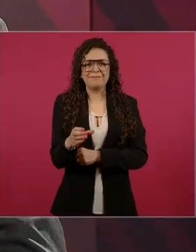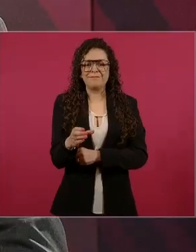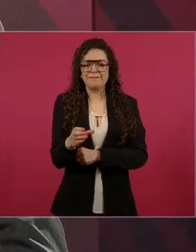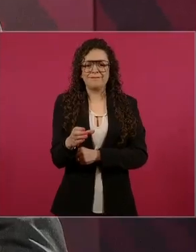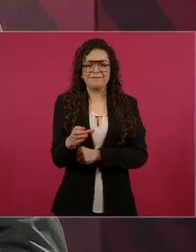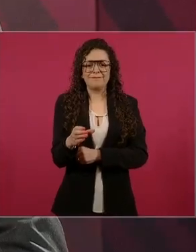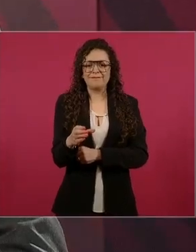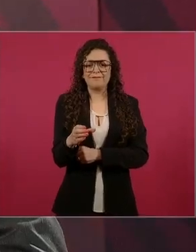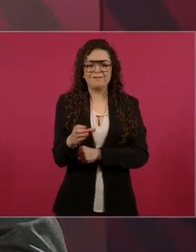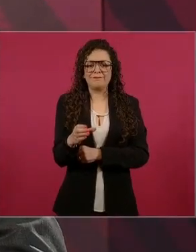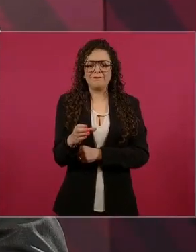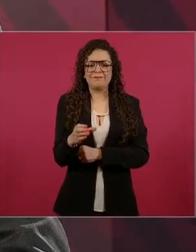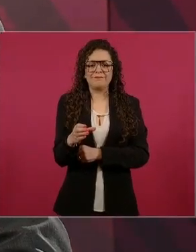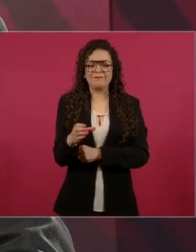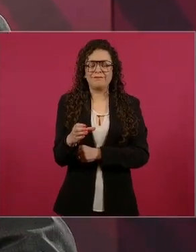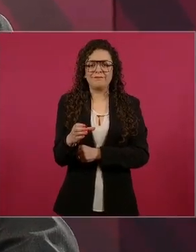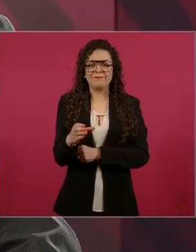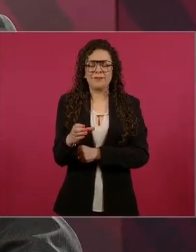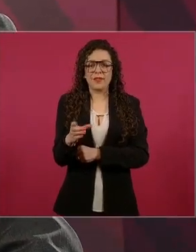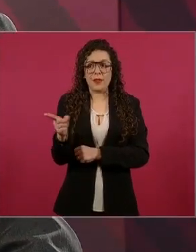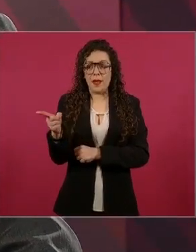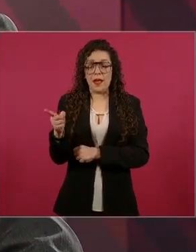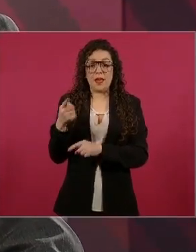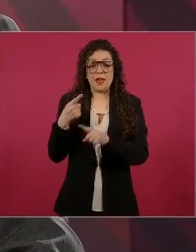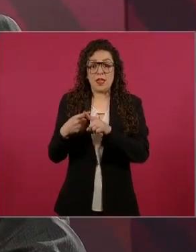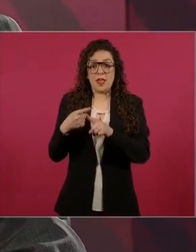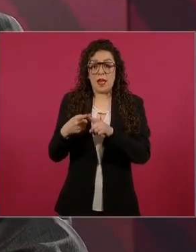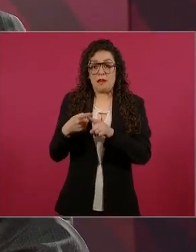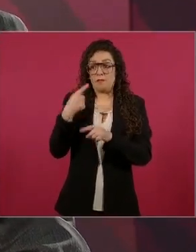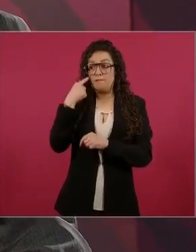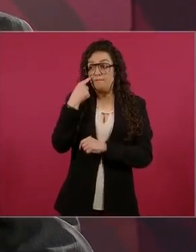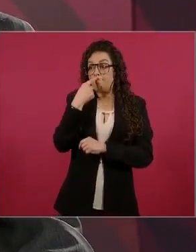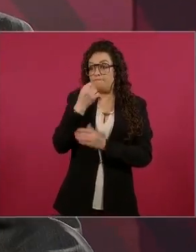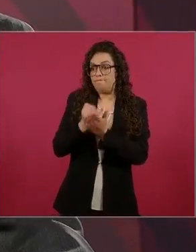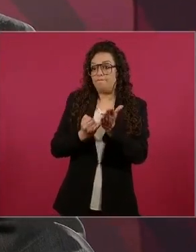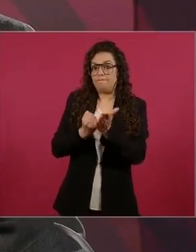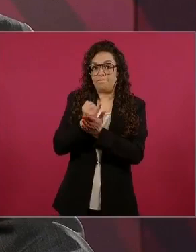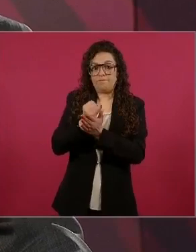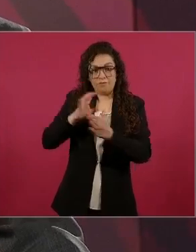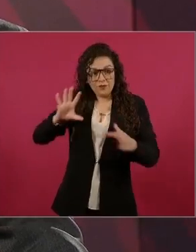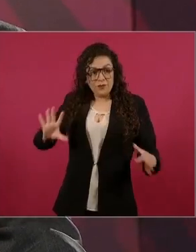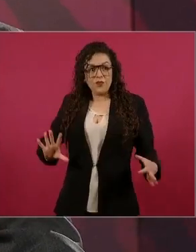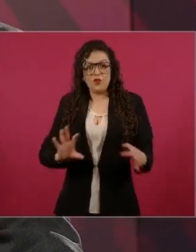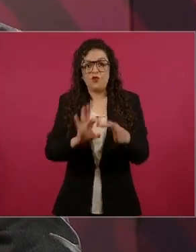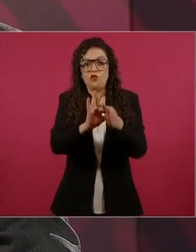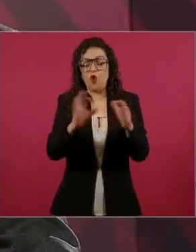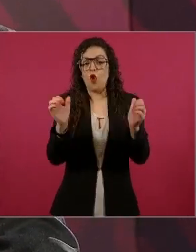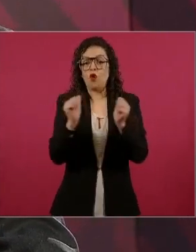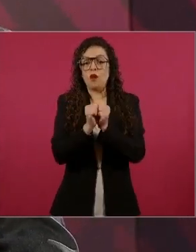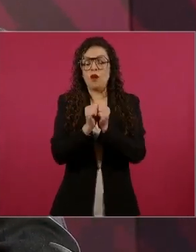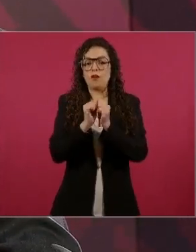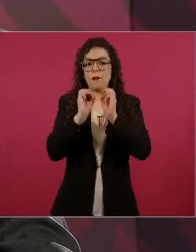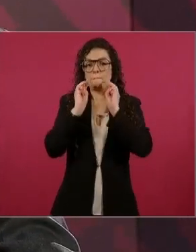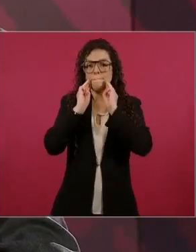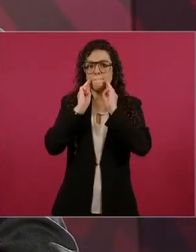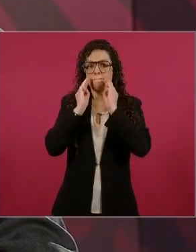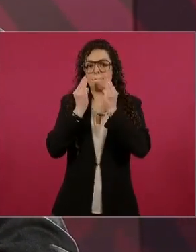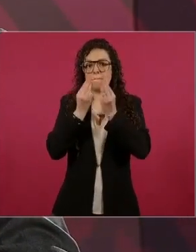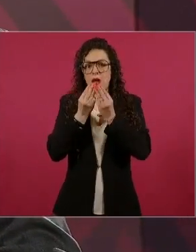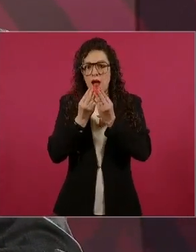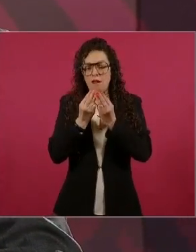esa actividad ilegal, tienen que andar al salto de mata,